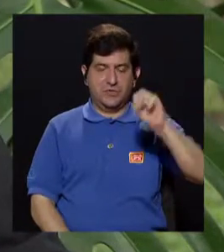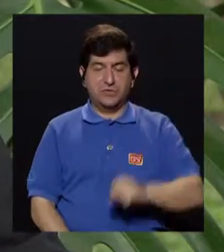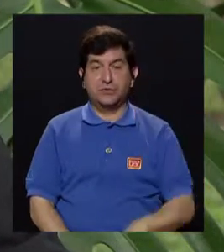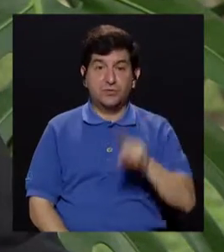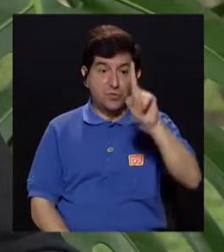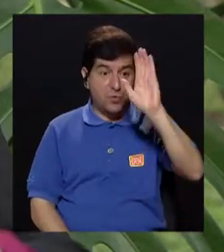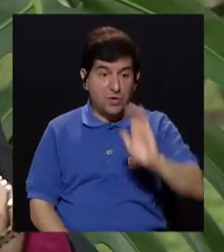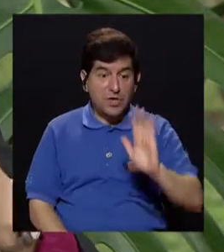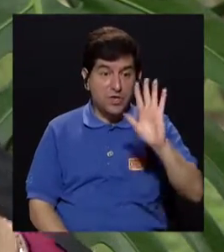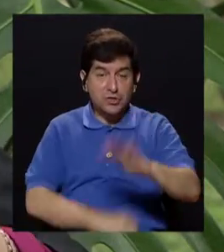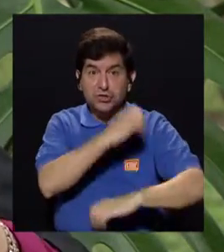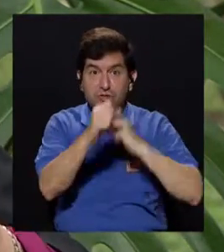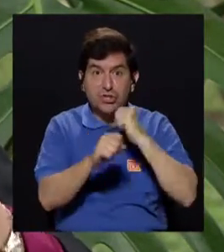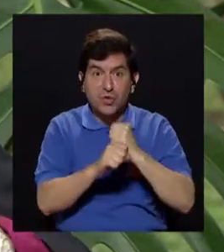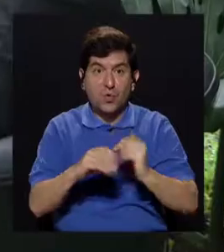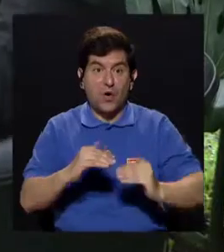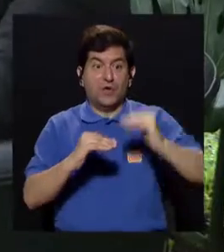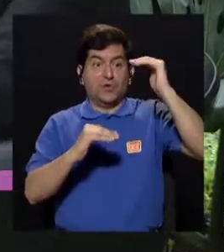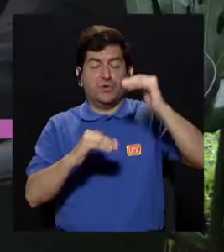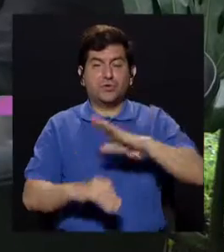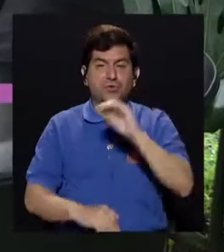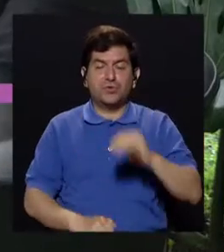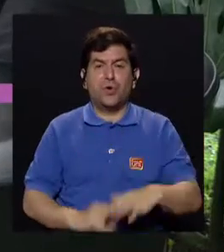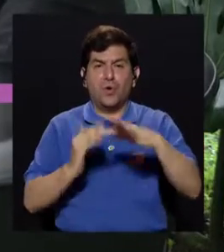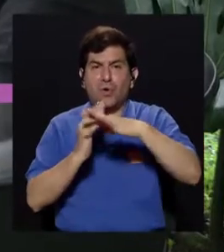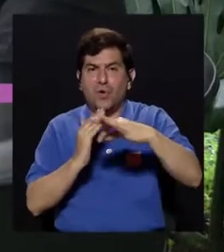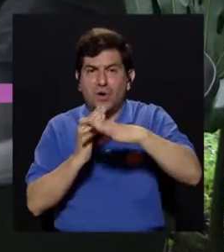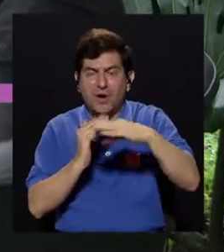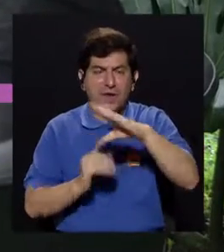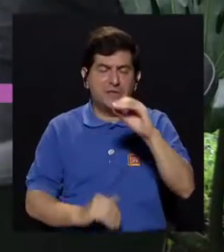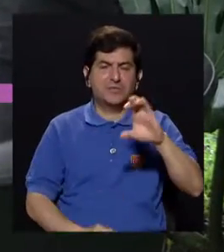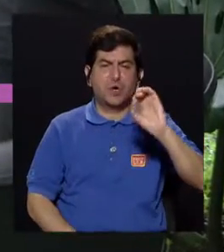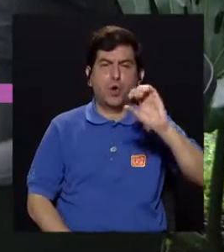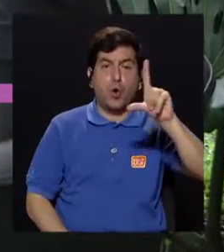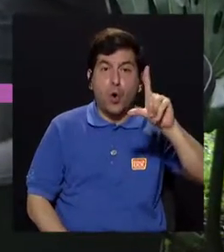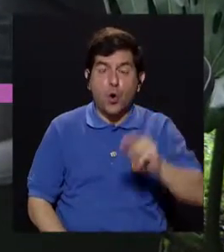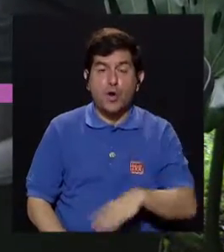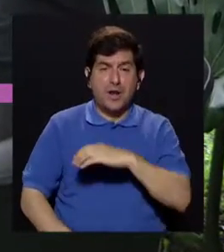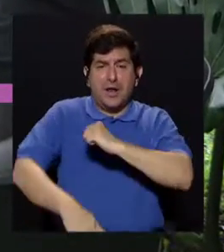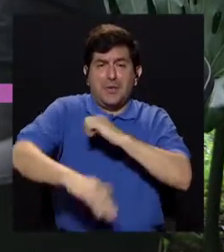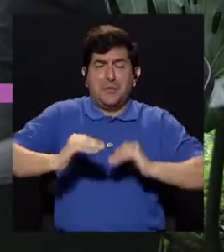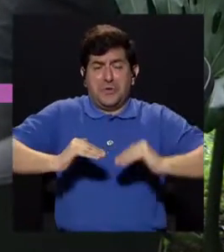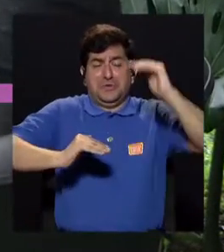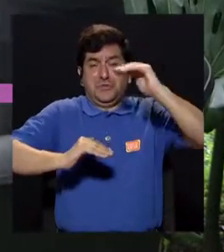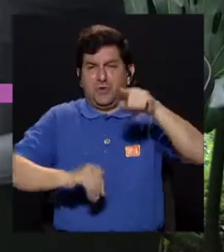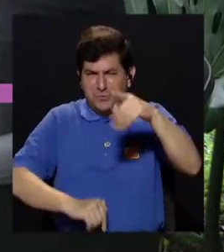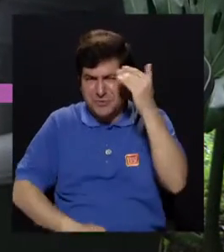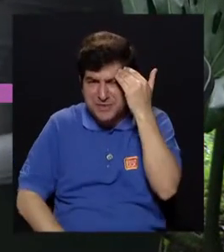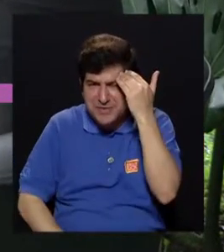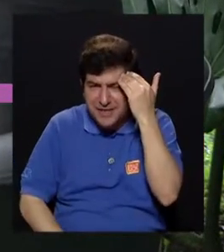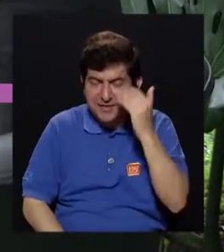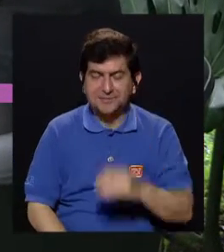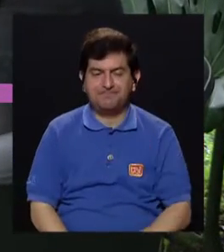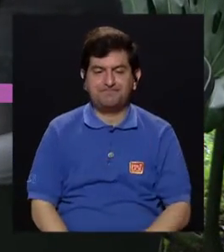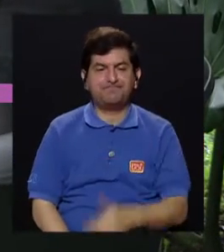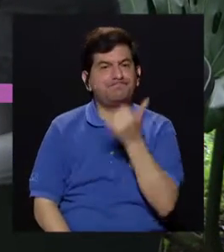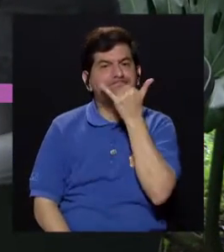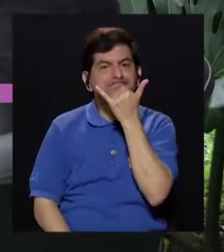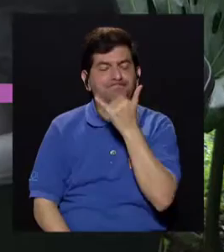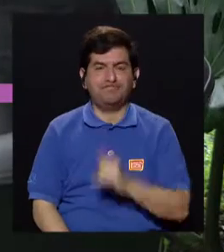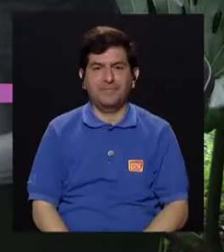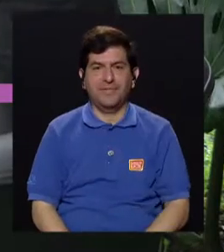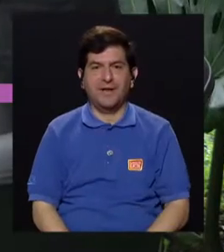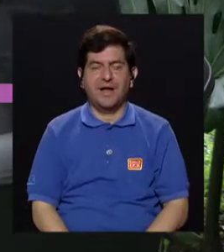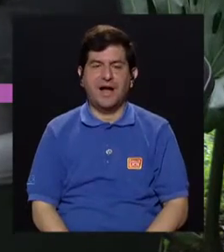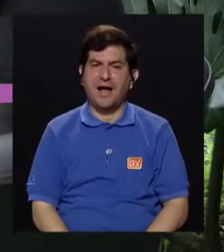triglicéridos altos. Con el colesterol alto y lo peor, hipertensos. Entonces, ¿qué es lo que está sucediendo ahí?